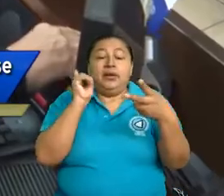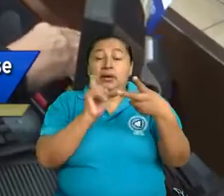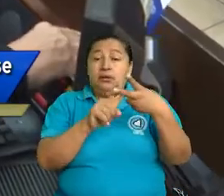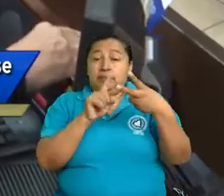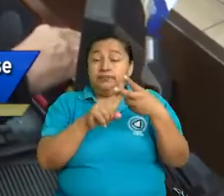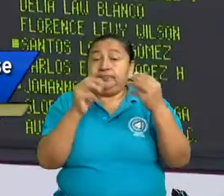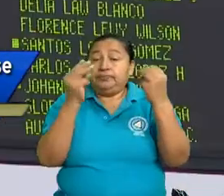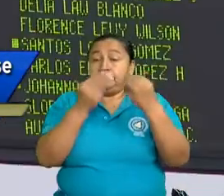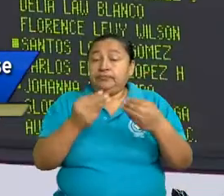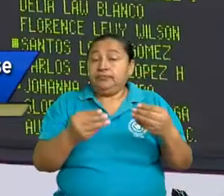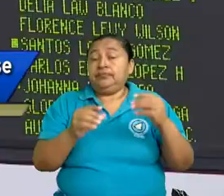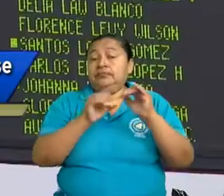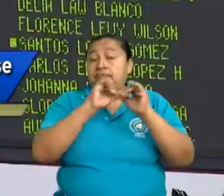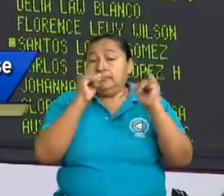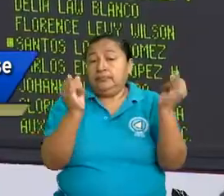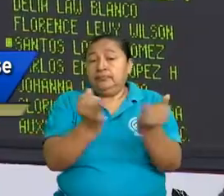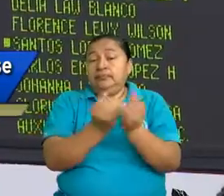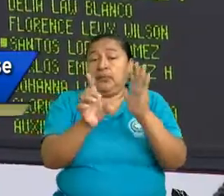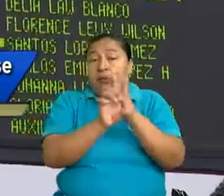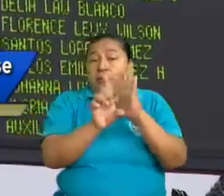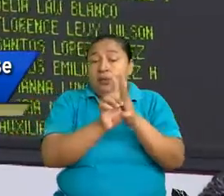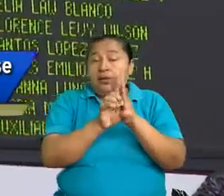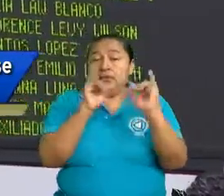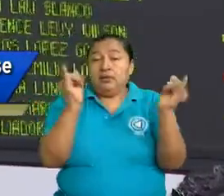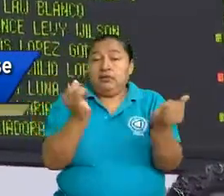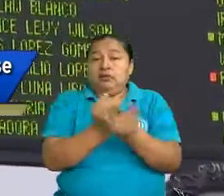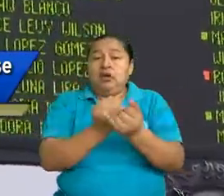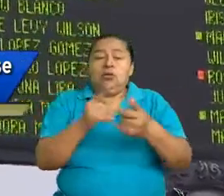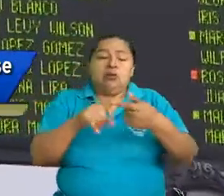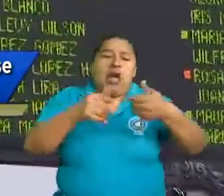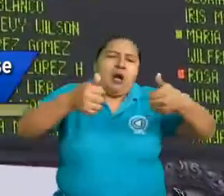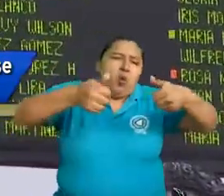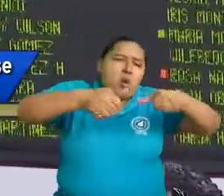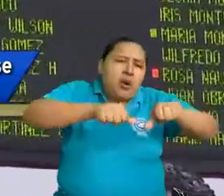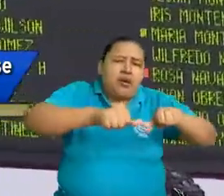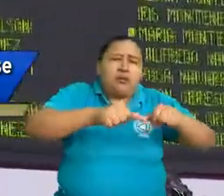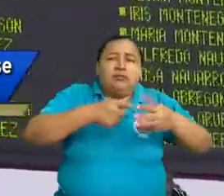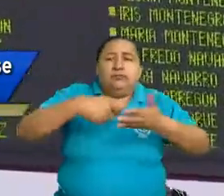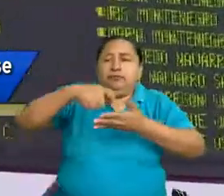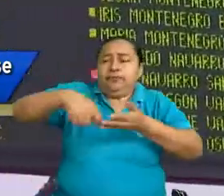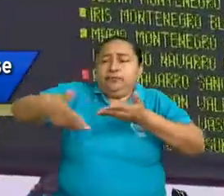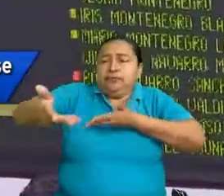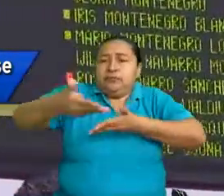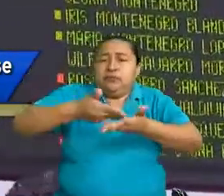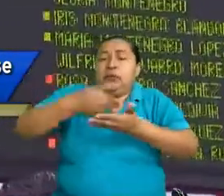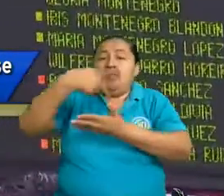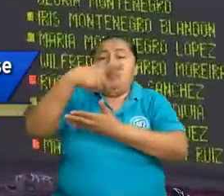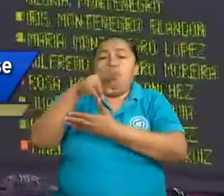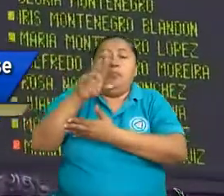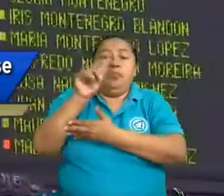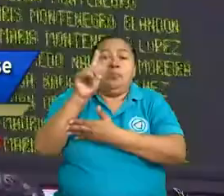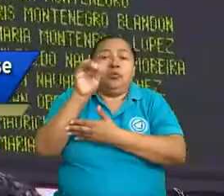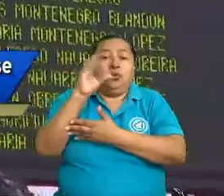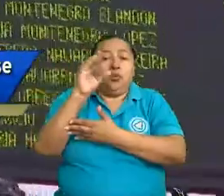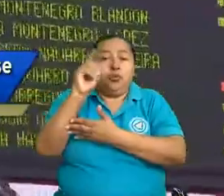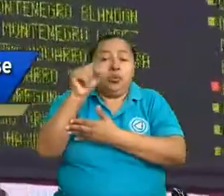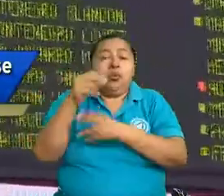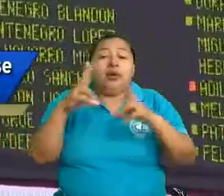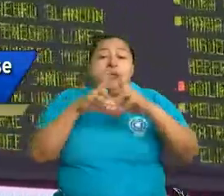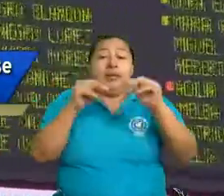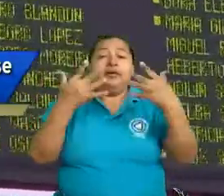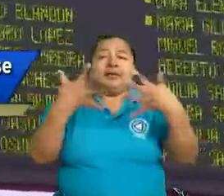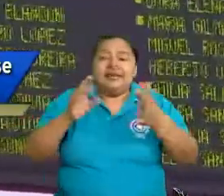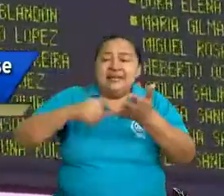internacionales son los convenios, los pactos, los protocolos que el Estado de Nicaragua ha suscrito y